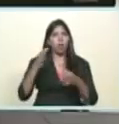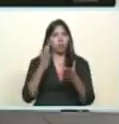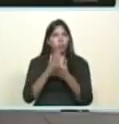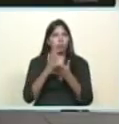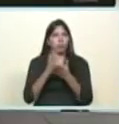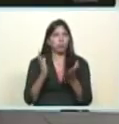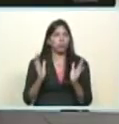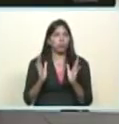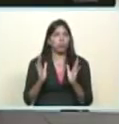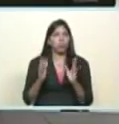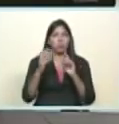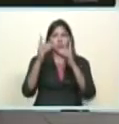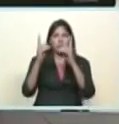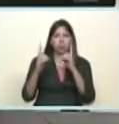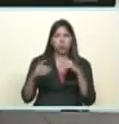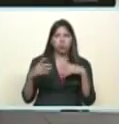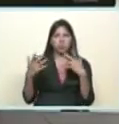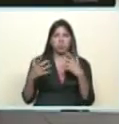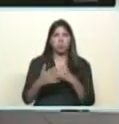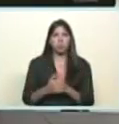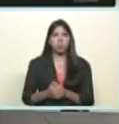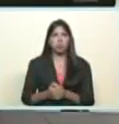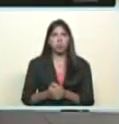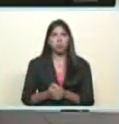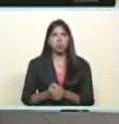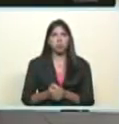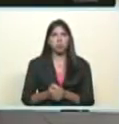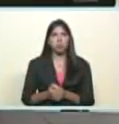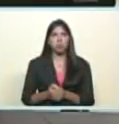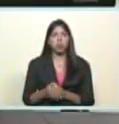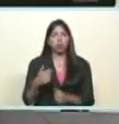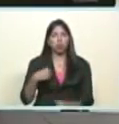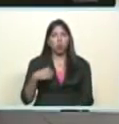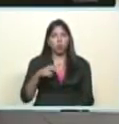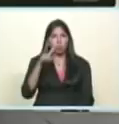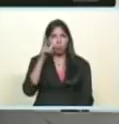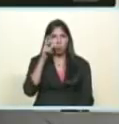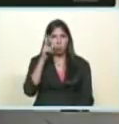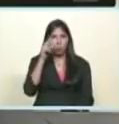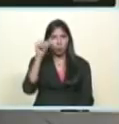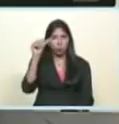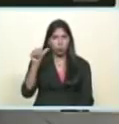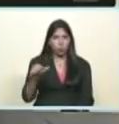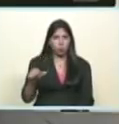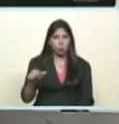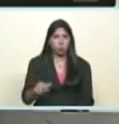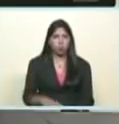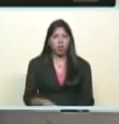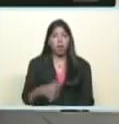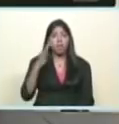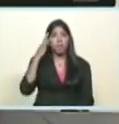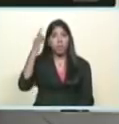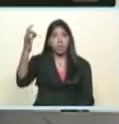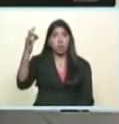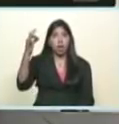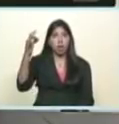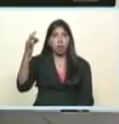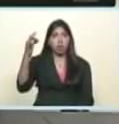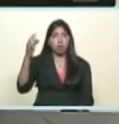he escuchado he unas declaraciones del presidente del poder ciudadano fiscal general